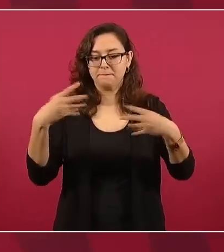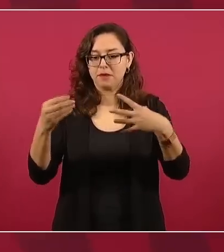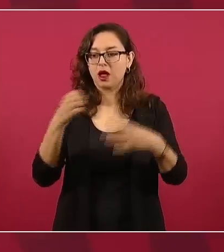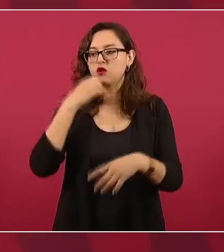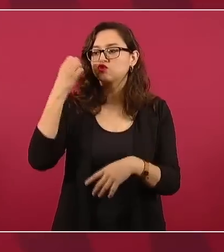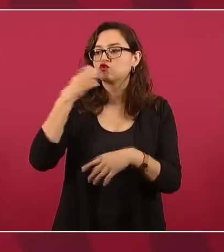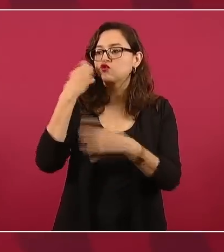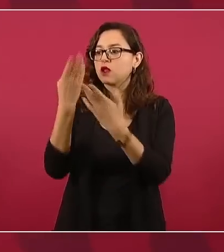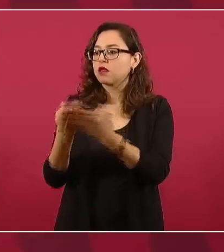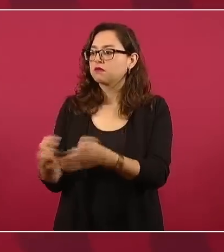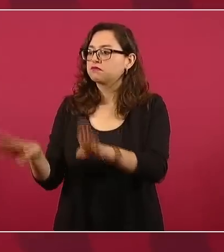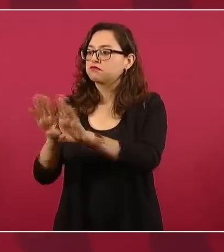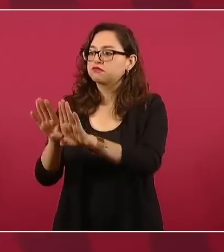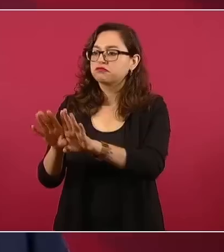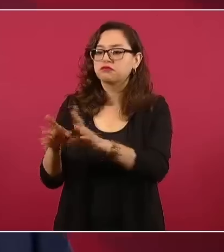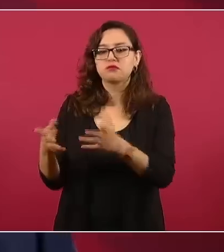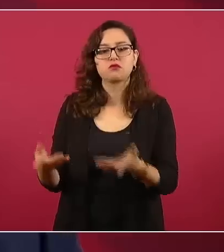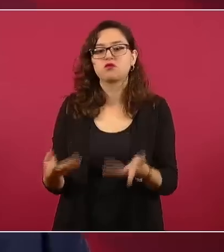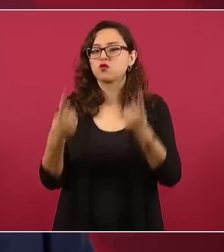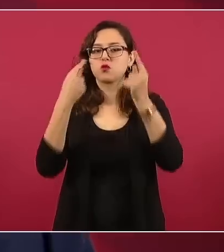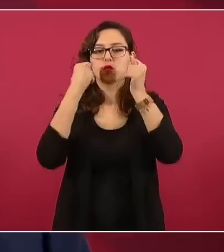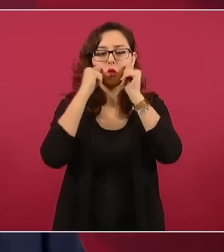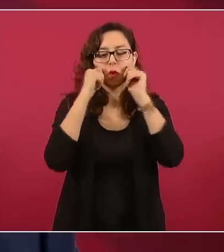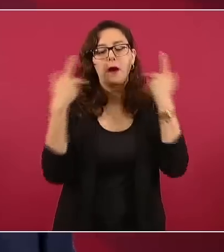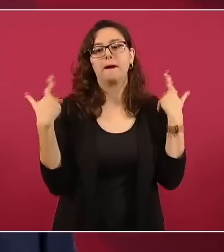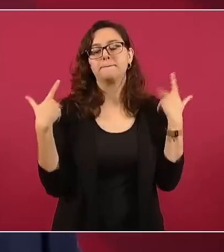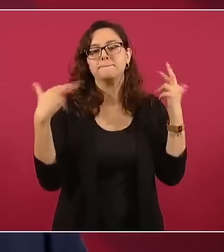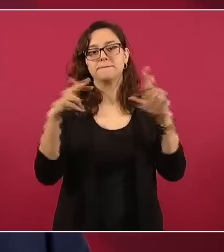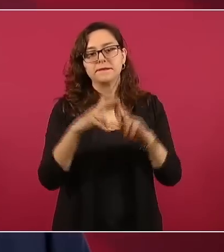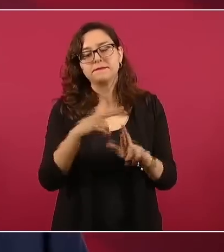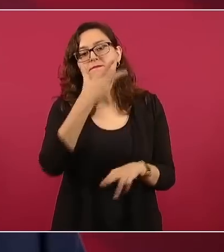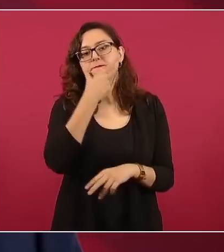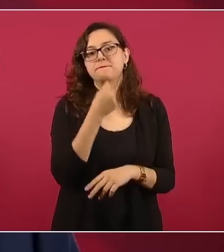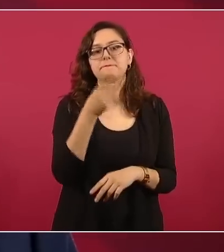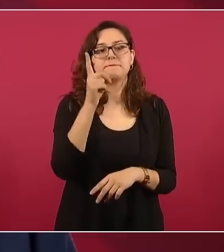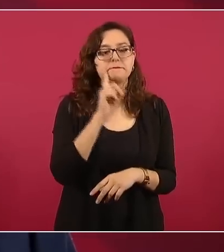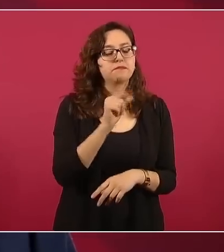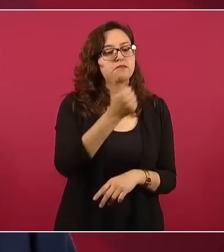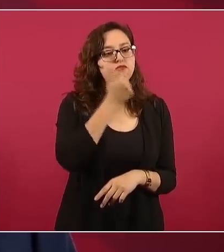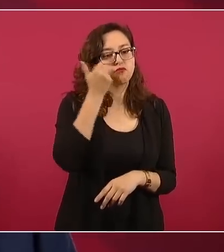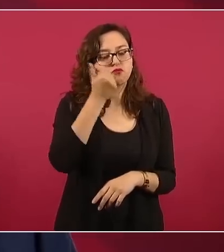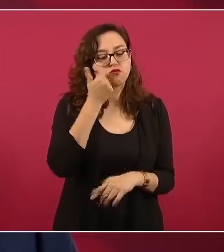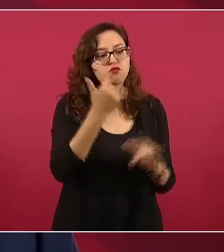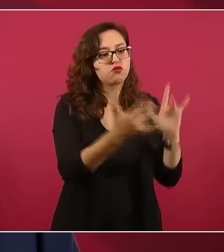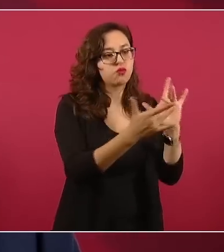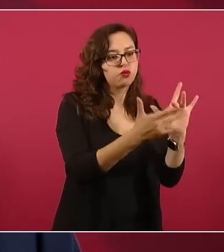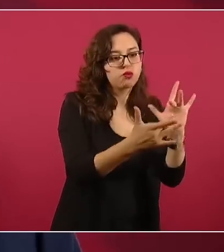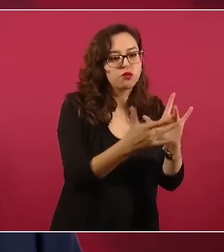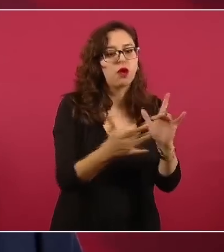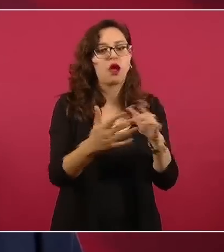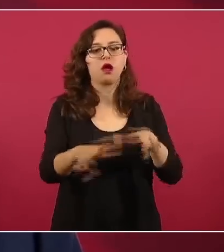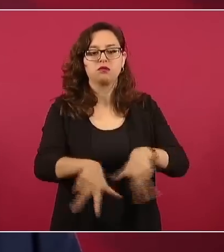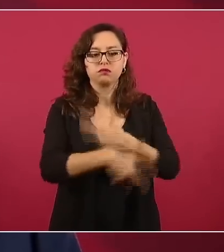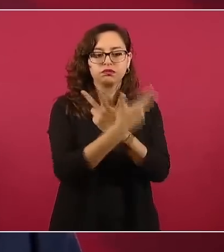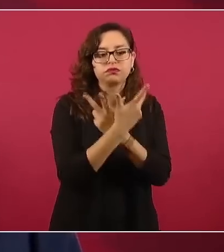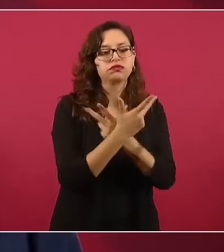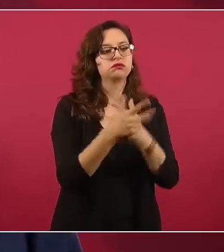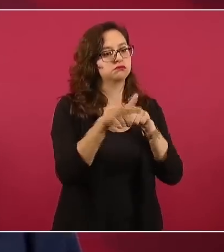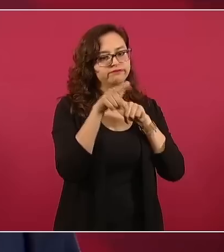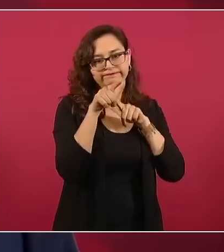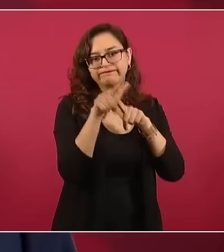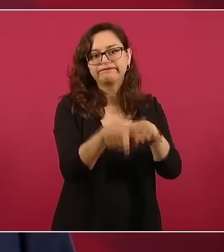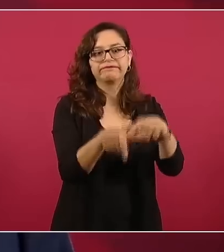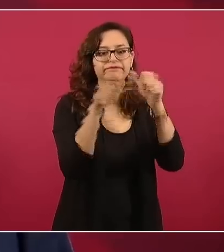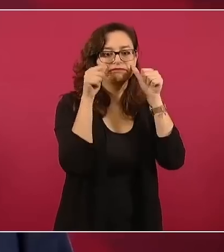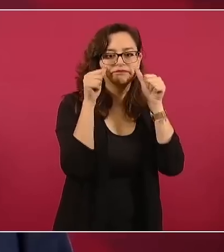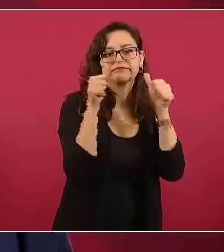a distancia atendiendo a sus alumnos. De modo que